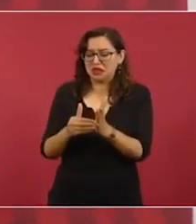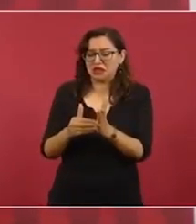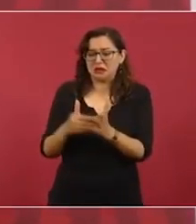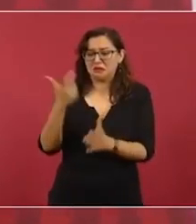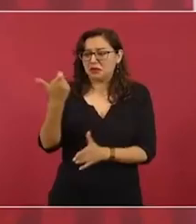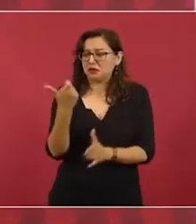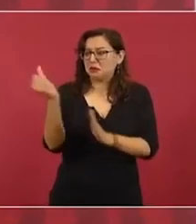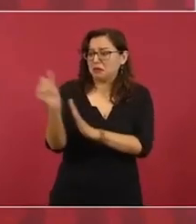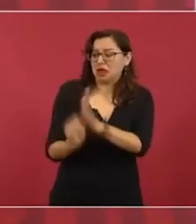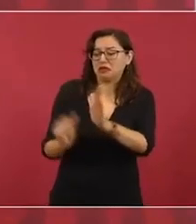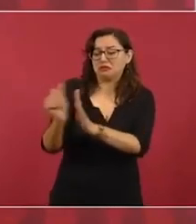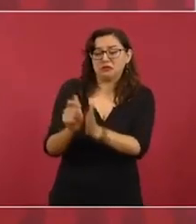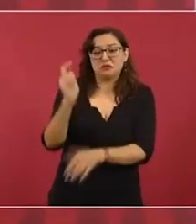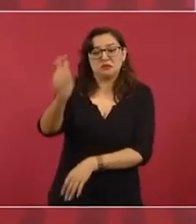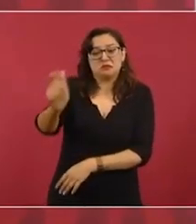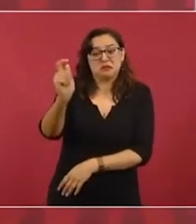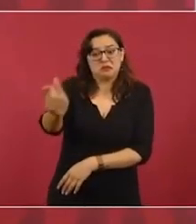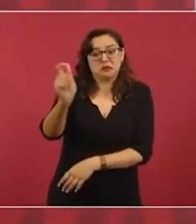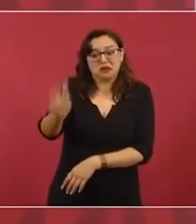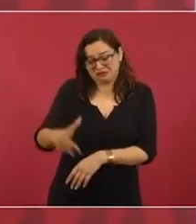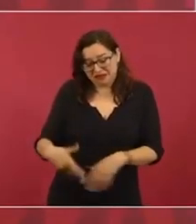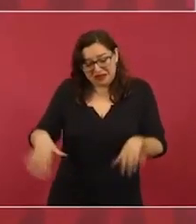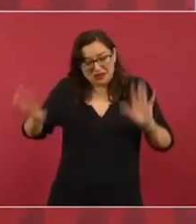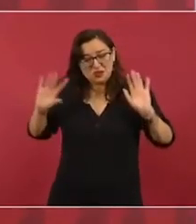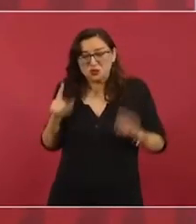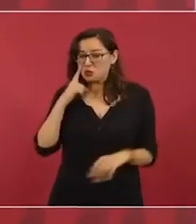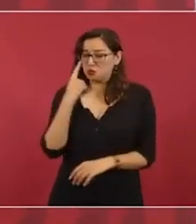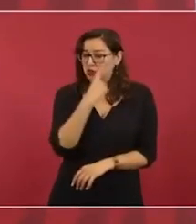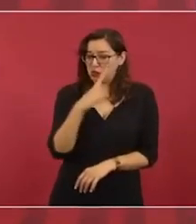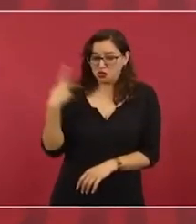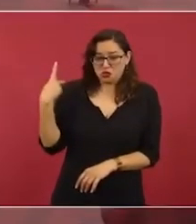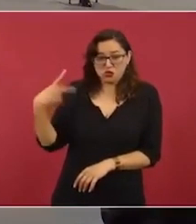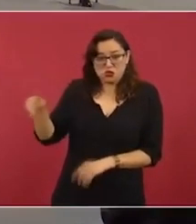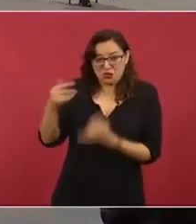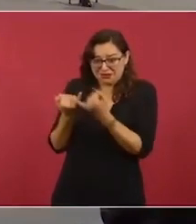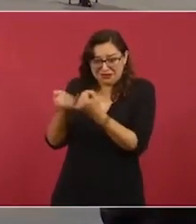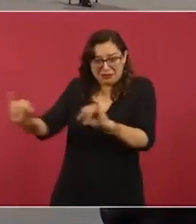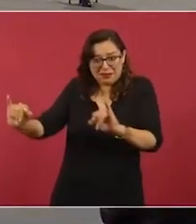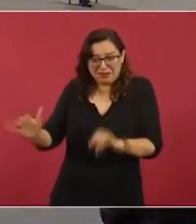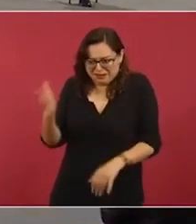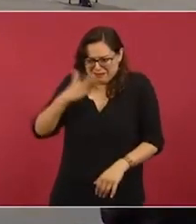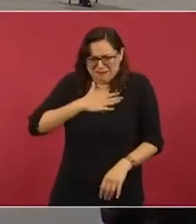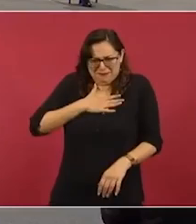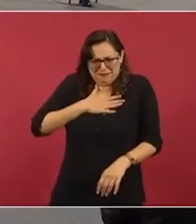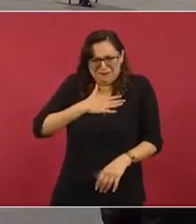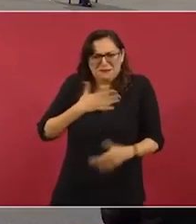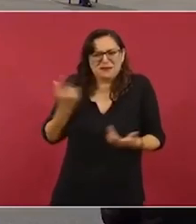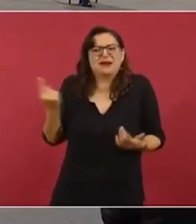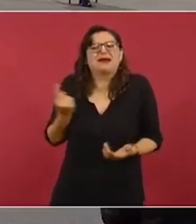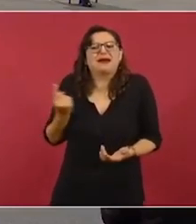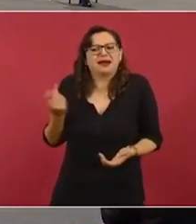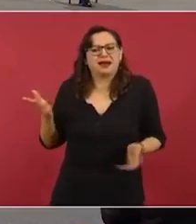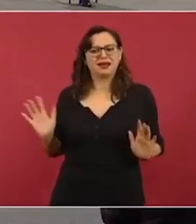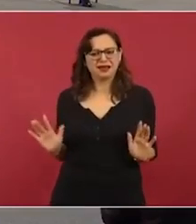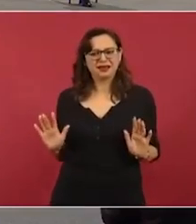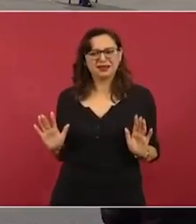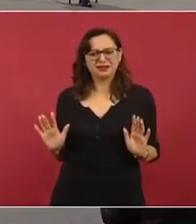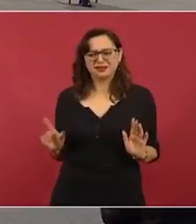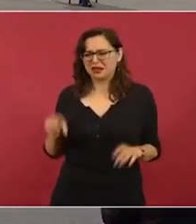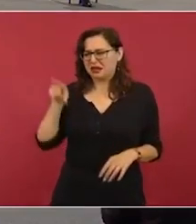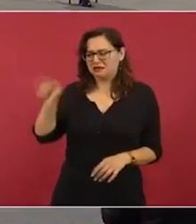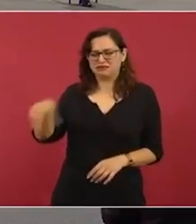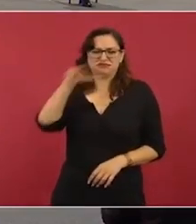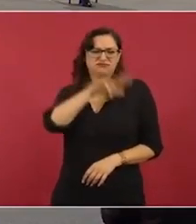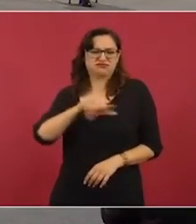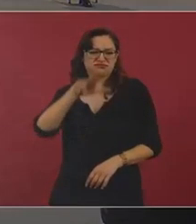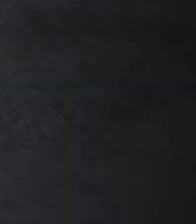pero él es independiente y le rentó a un particular.